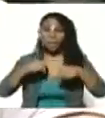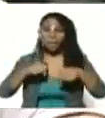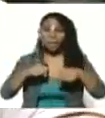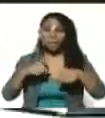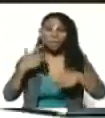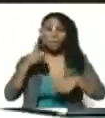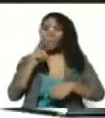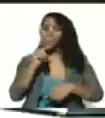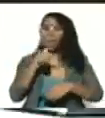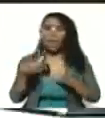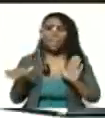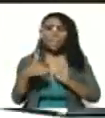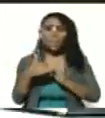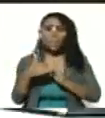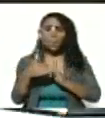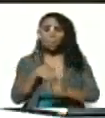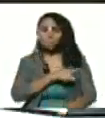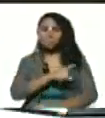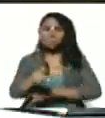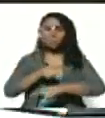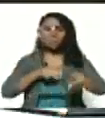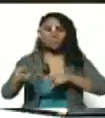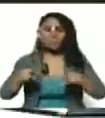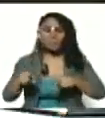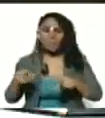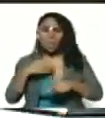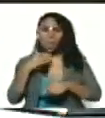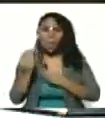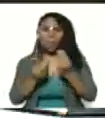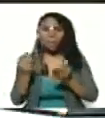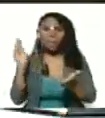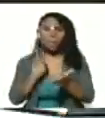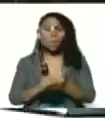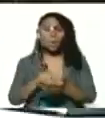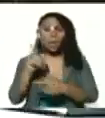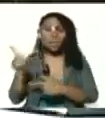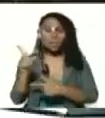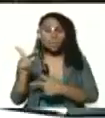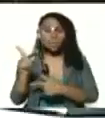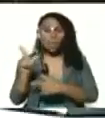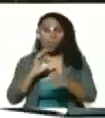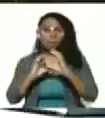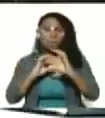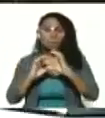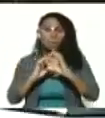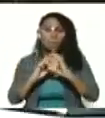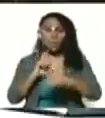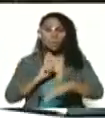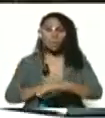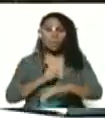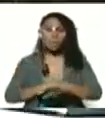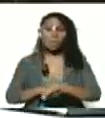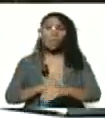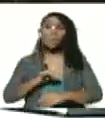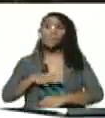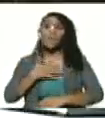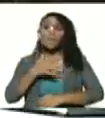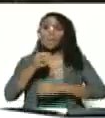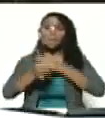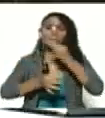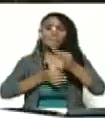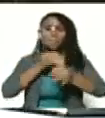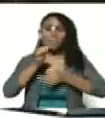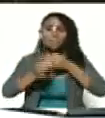límites dictatoriales, como establece Alfred Nazaret de tiempo, puedo comentarlo.